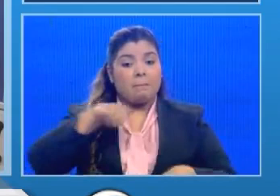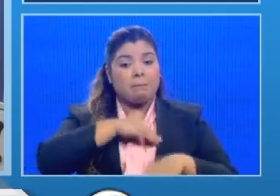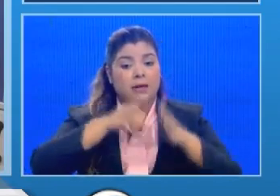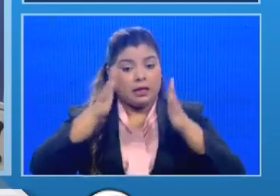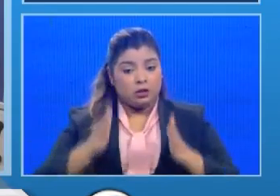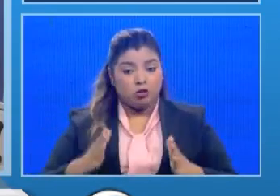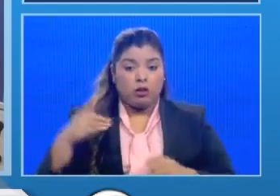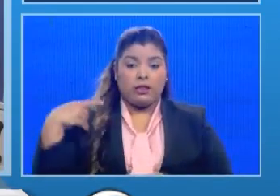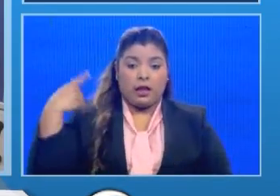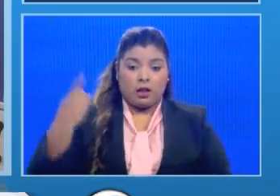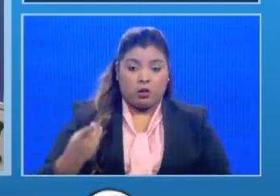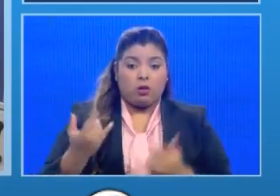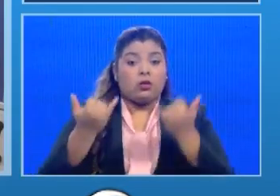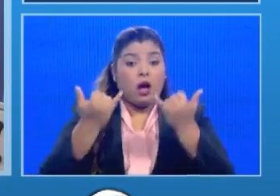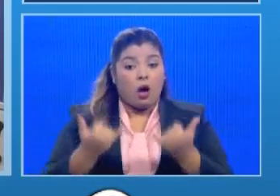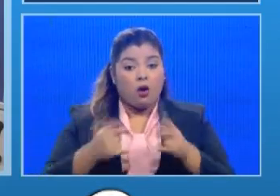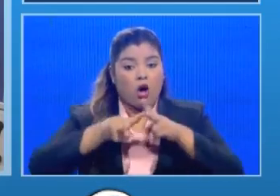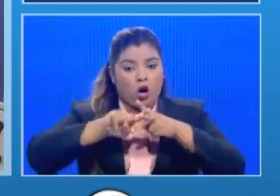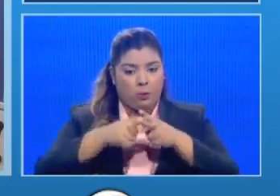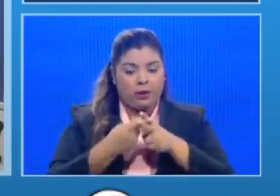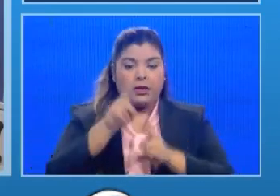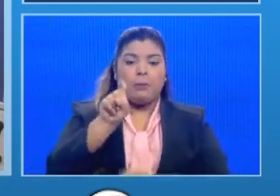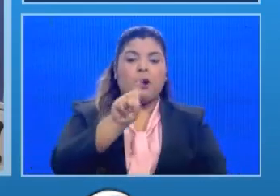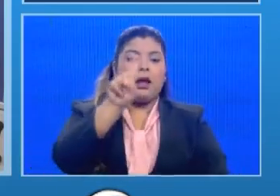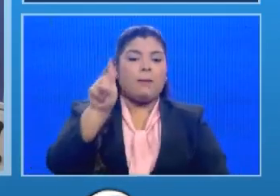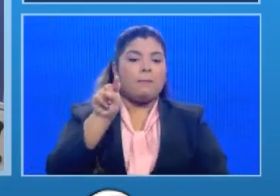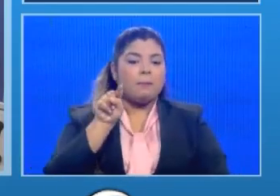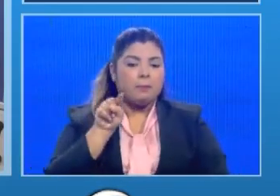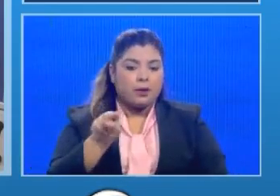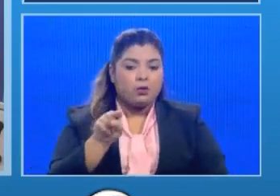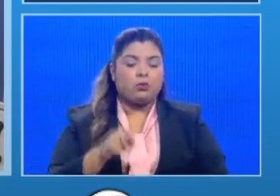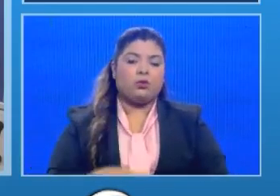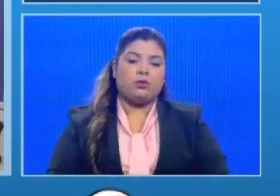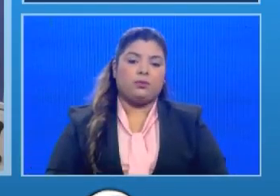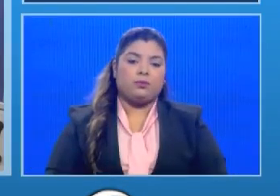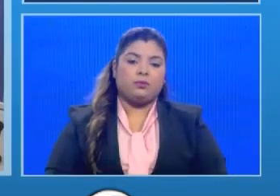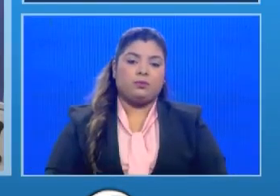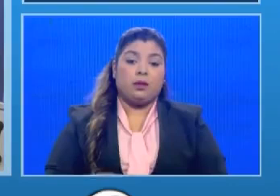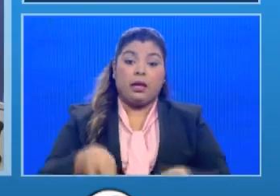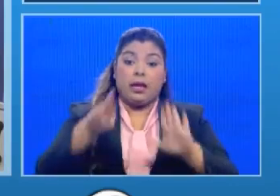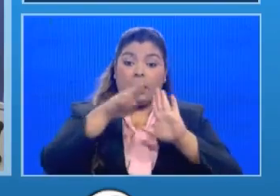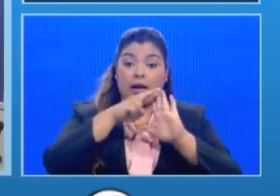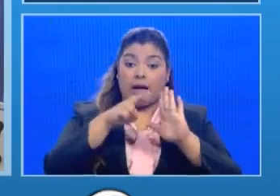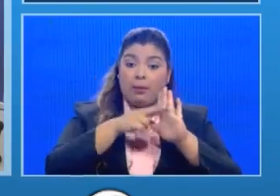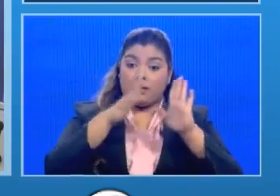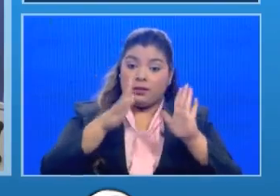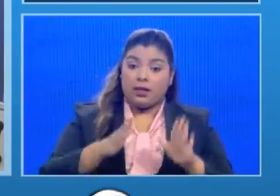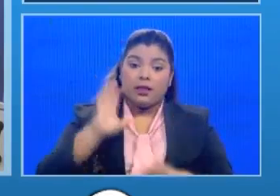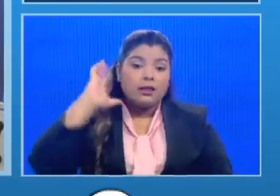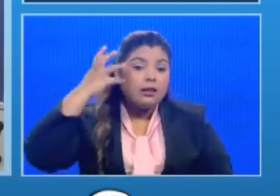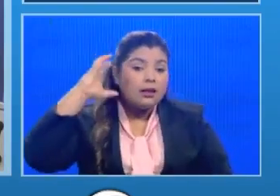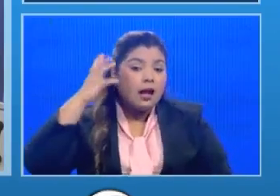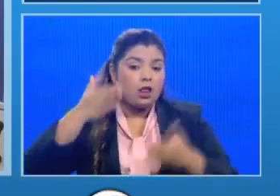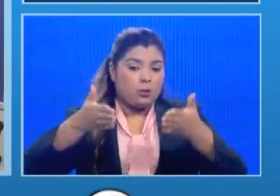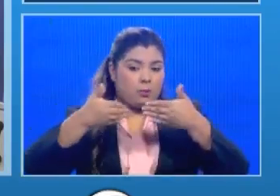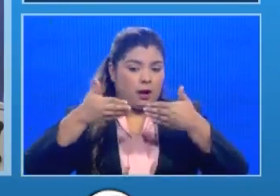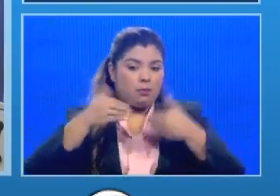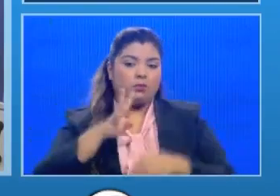directores ahora pasamos al periodo de preguntas iniciamos con el representante de Radio Panamá Alex Newman